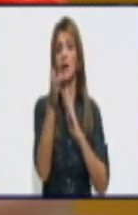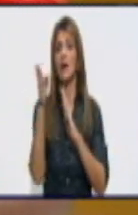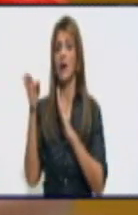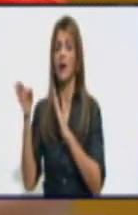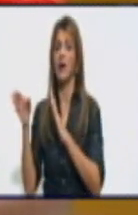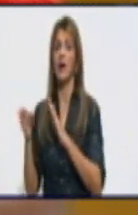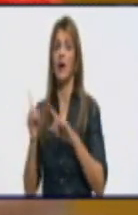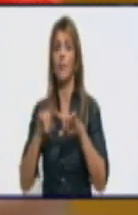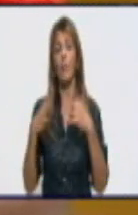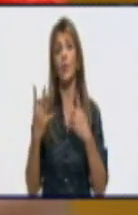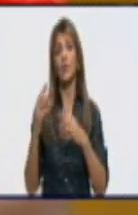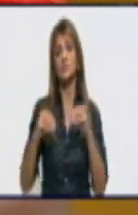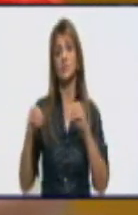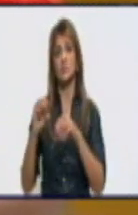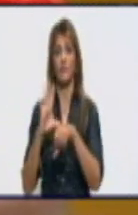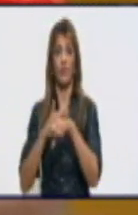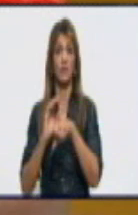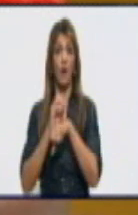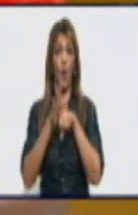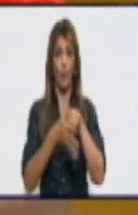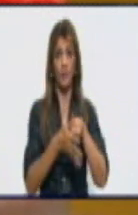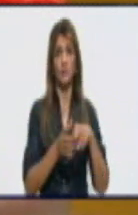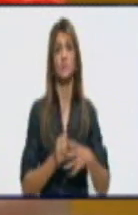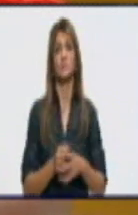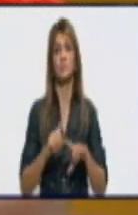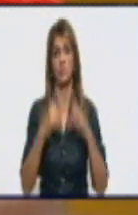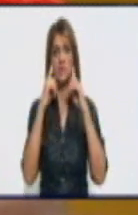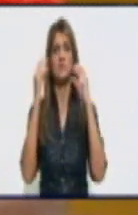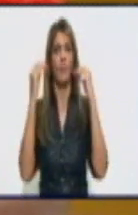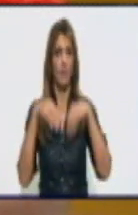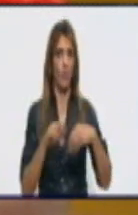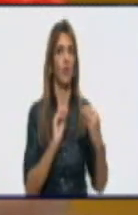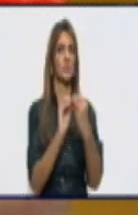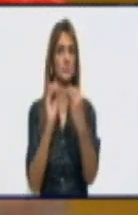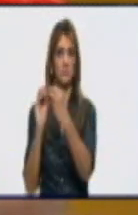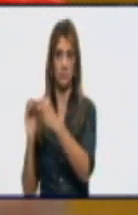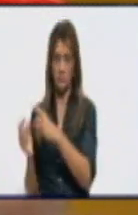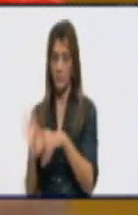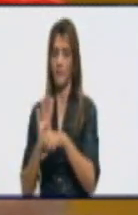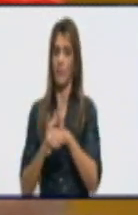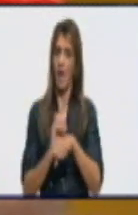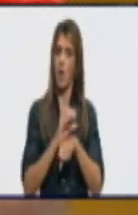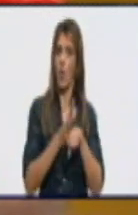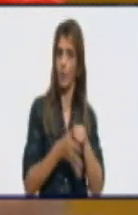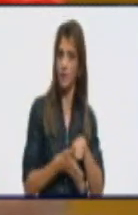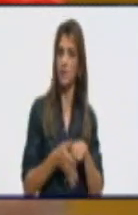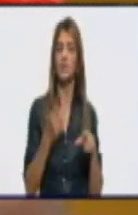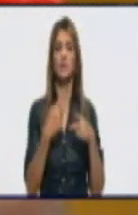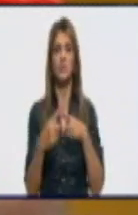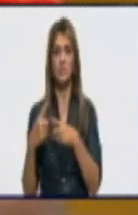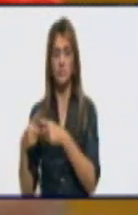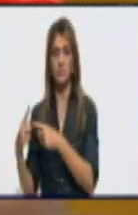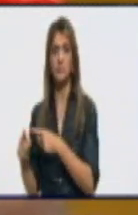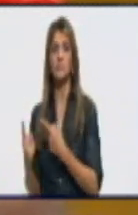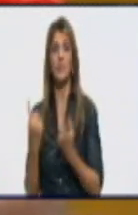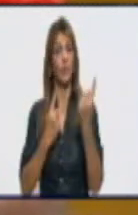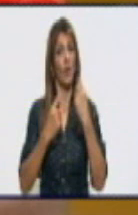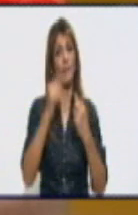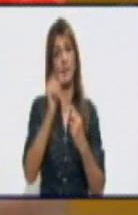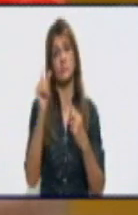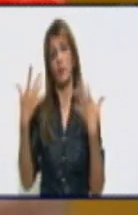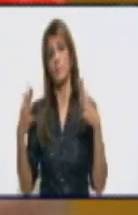la COVID, que todos sabemos que hay transmisión, que todos sabemos que hay personas que todavía no tienen esa concientización